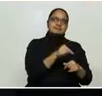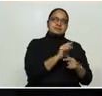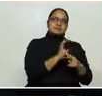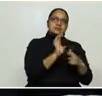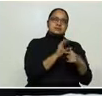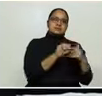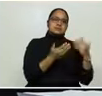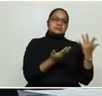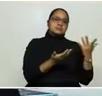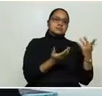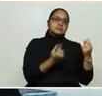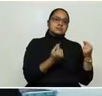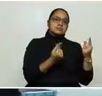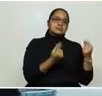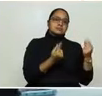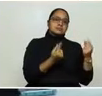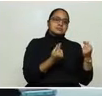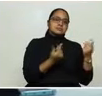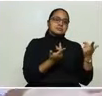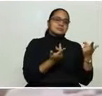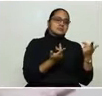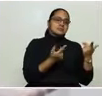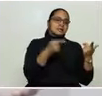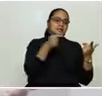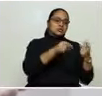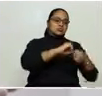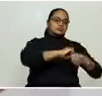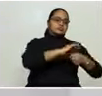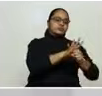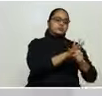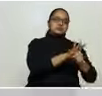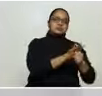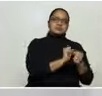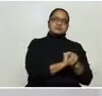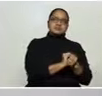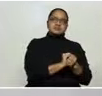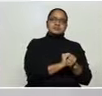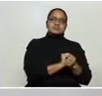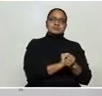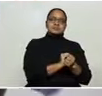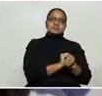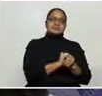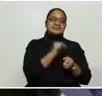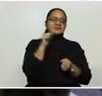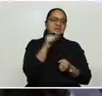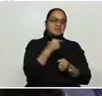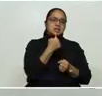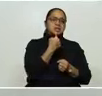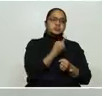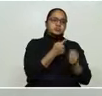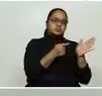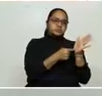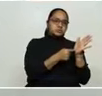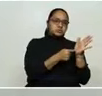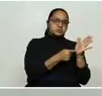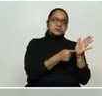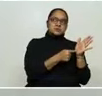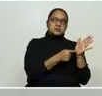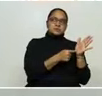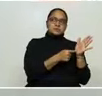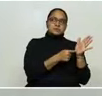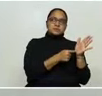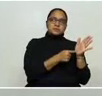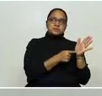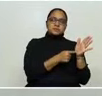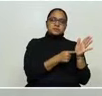huele a gato, camina como gato, tenía que hacer San Pedro Sula. Ahora bien, ese es un panorama, señor presidente. Ese es un